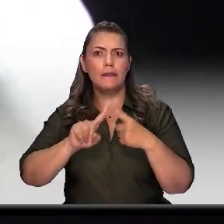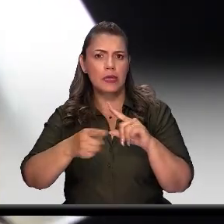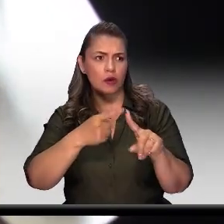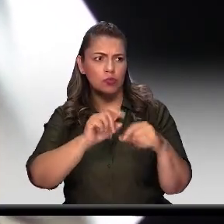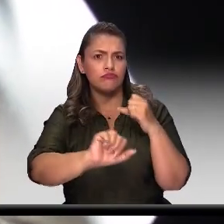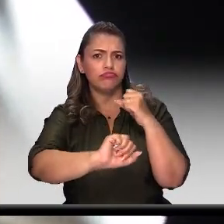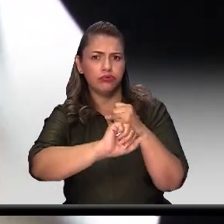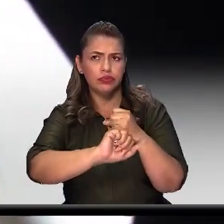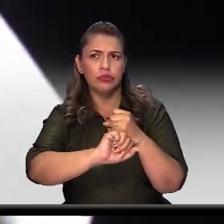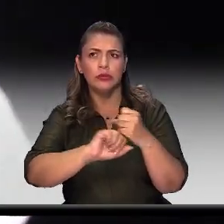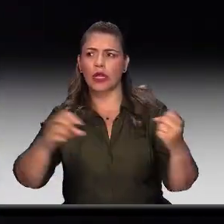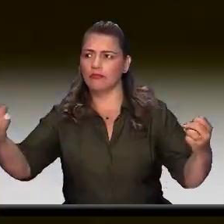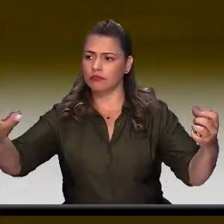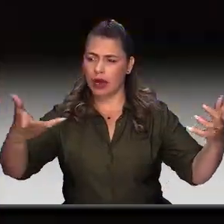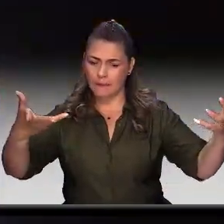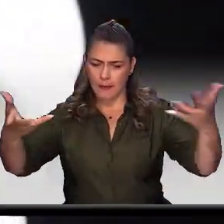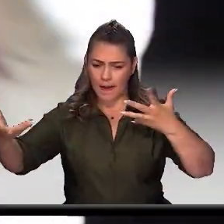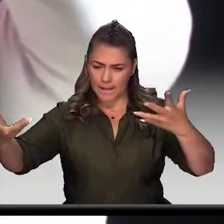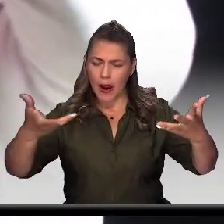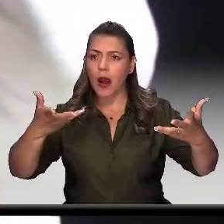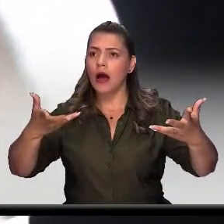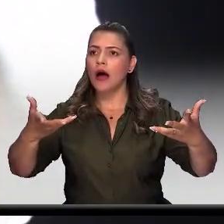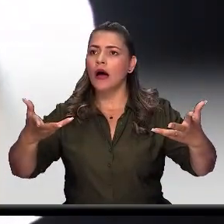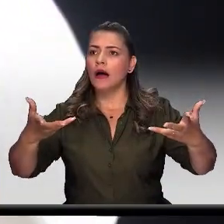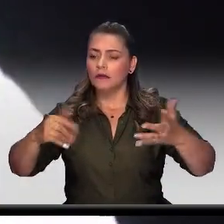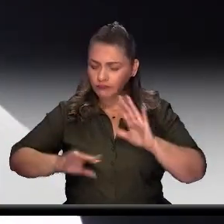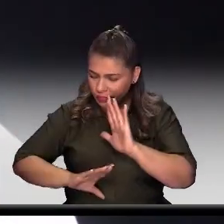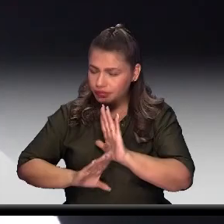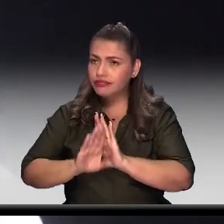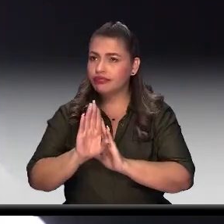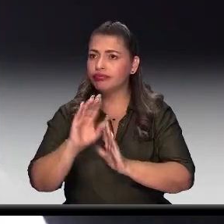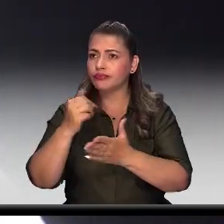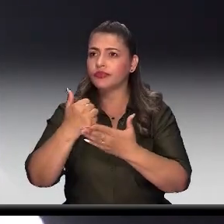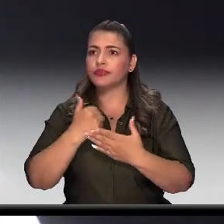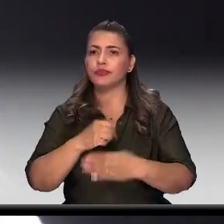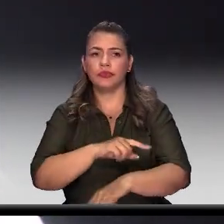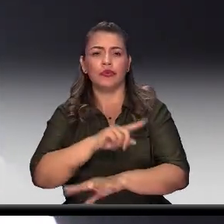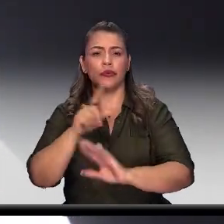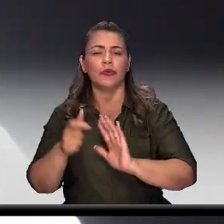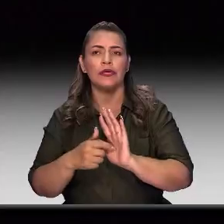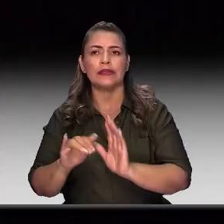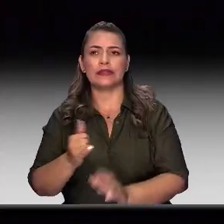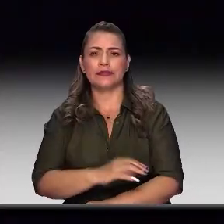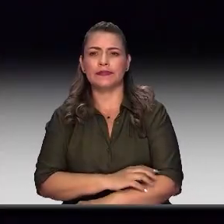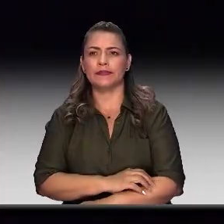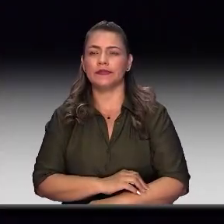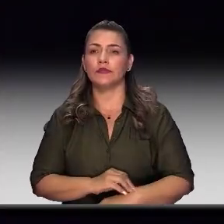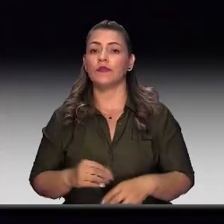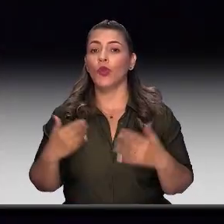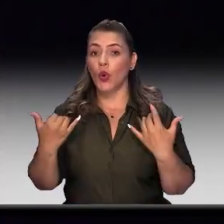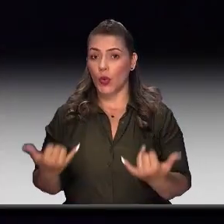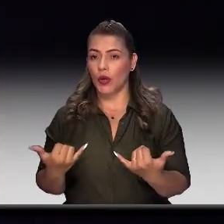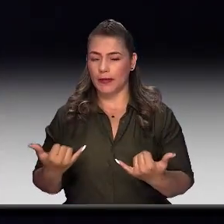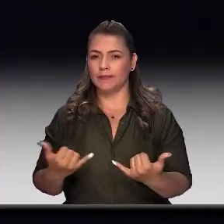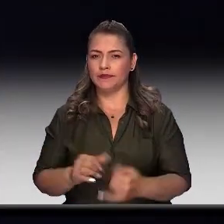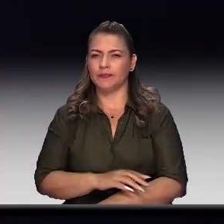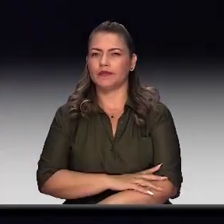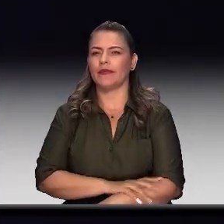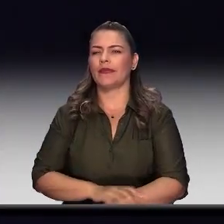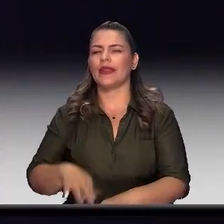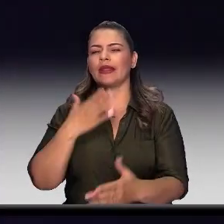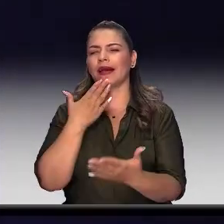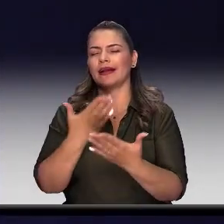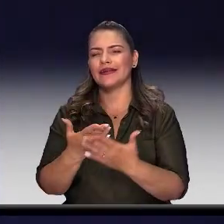me han extendido la mano y que me han permitido estar en diferentes escenarios. Hoy también quiero agradecerle a la